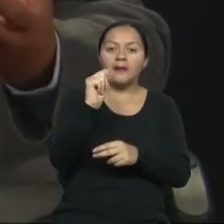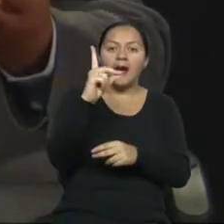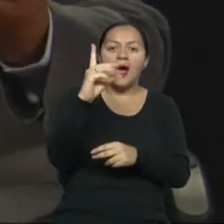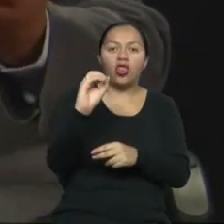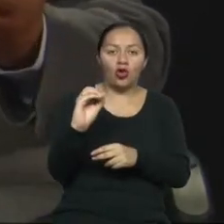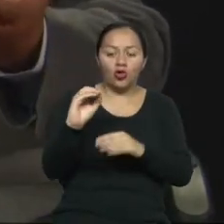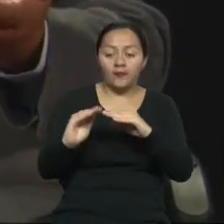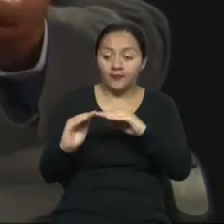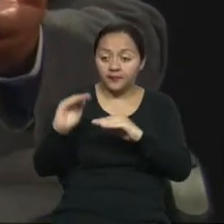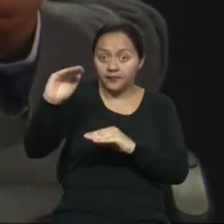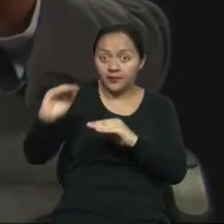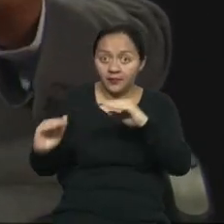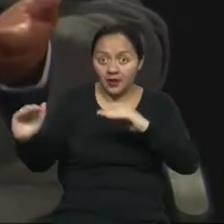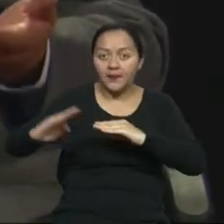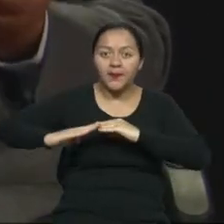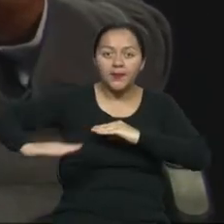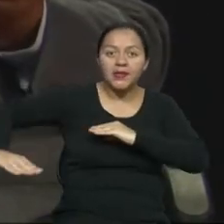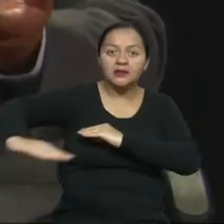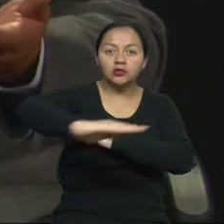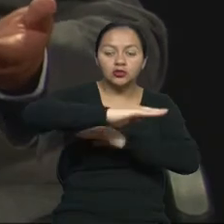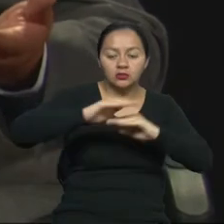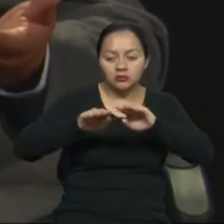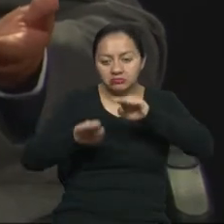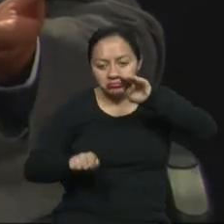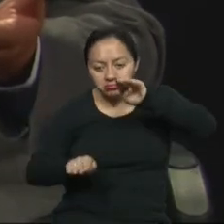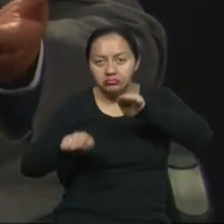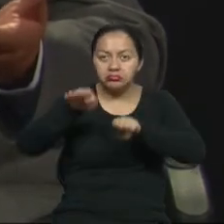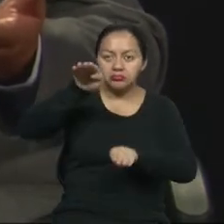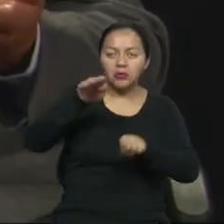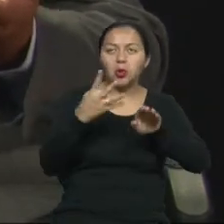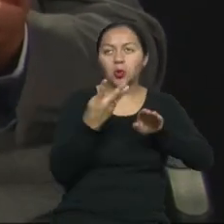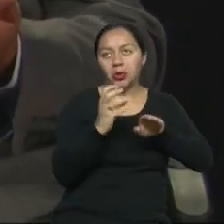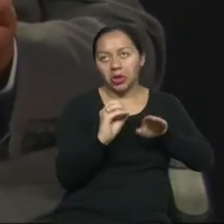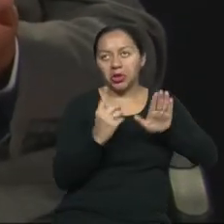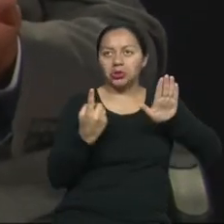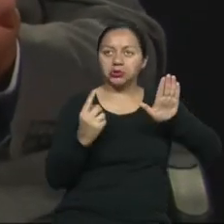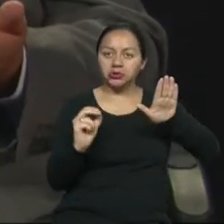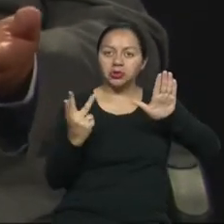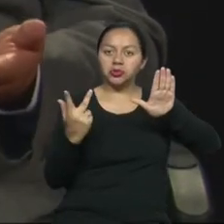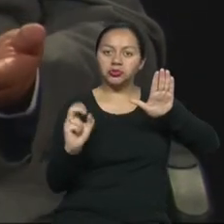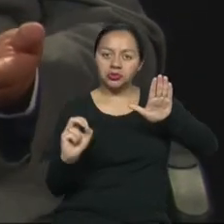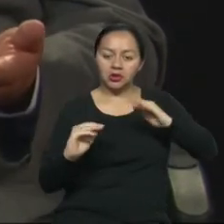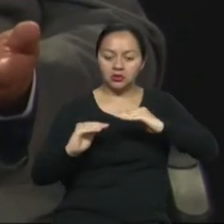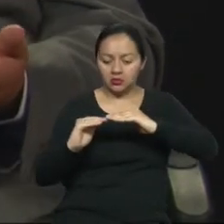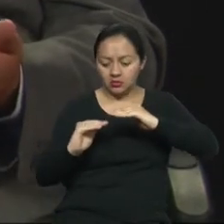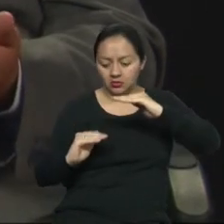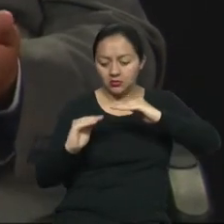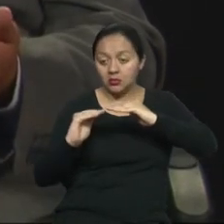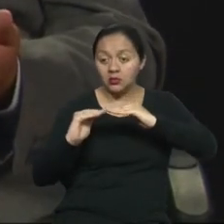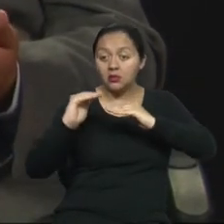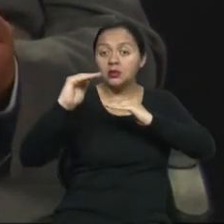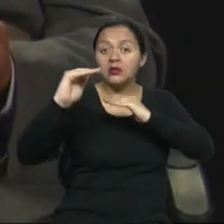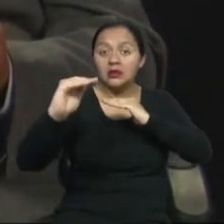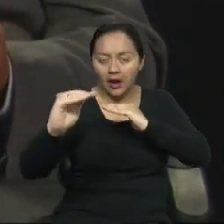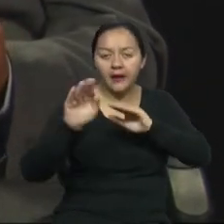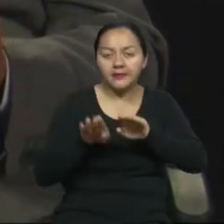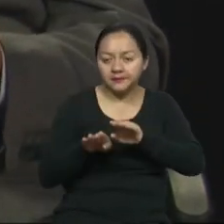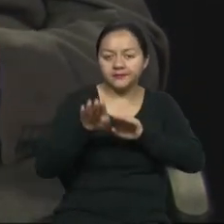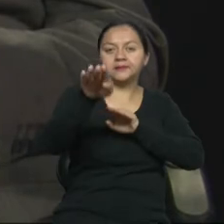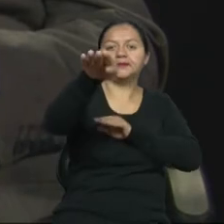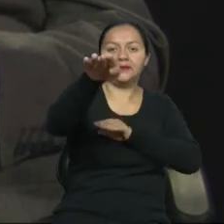a espacios que tengan un pequeño desnivel, 40, 60, 80 centímetros, desde la calle hasta su acceso principal.